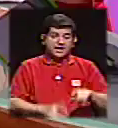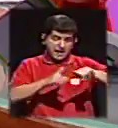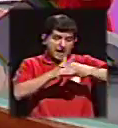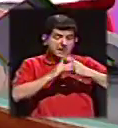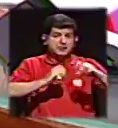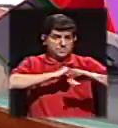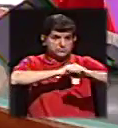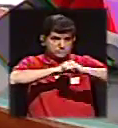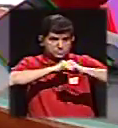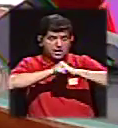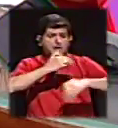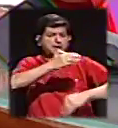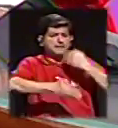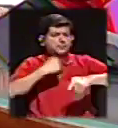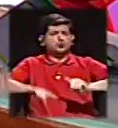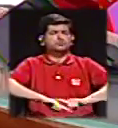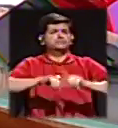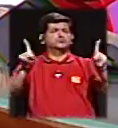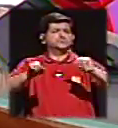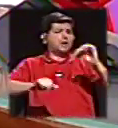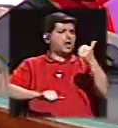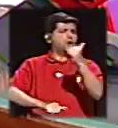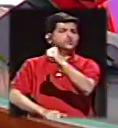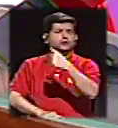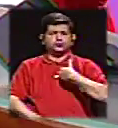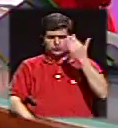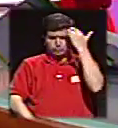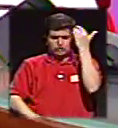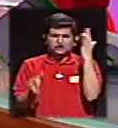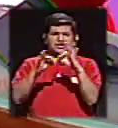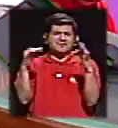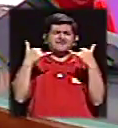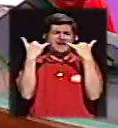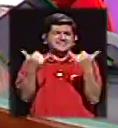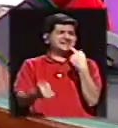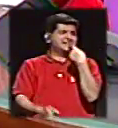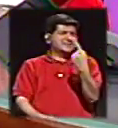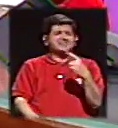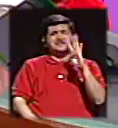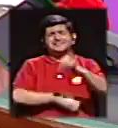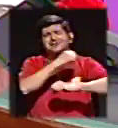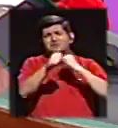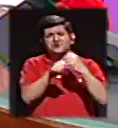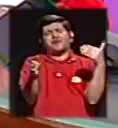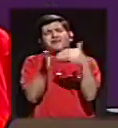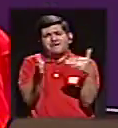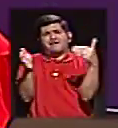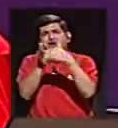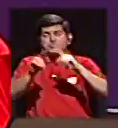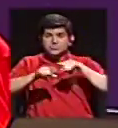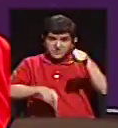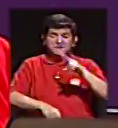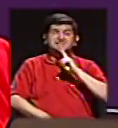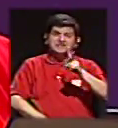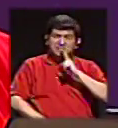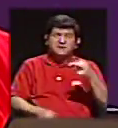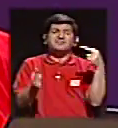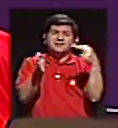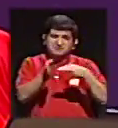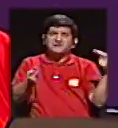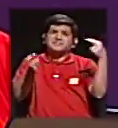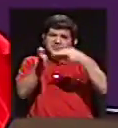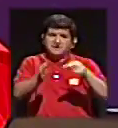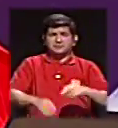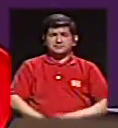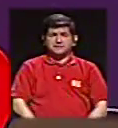este proceso electoral es diferente a todos los demás, y yo sé que es una frase hecha que se dice cada cuatro años, pero esta realmente lo es, ¿por